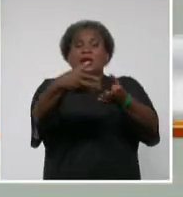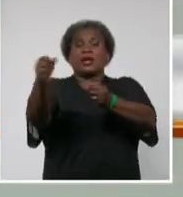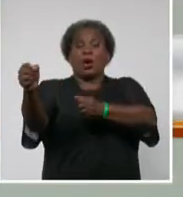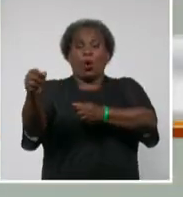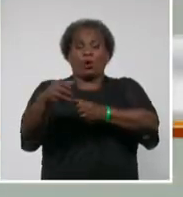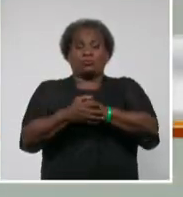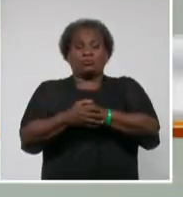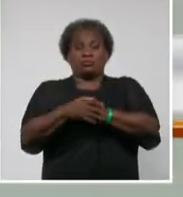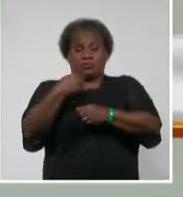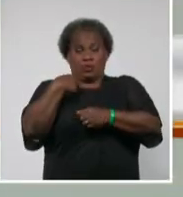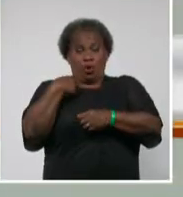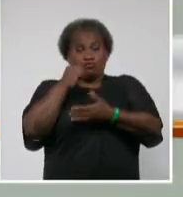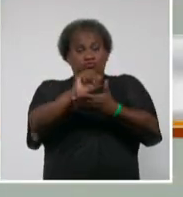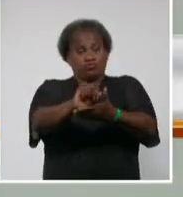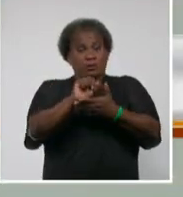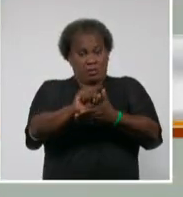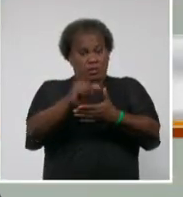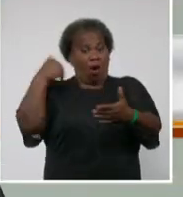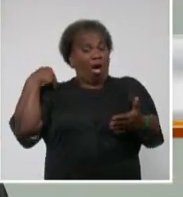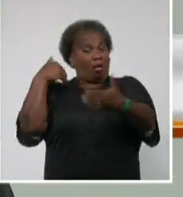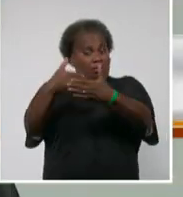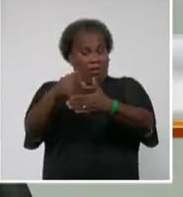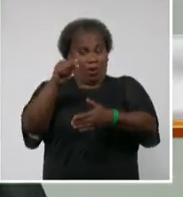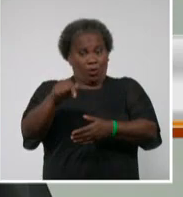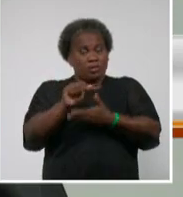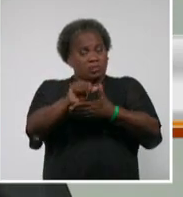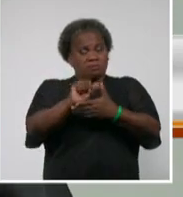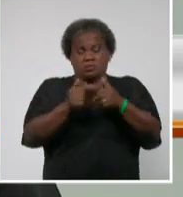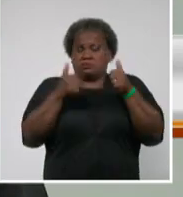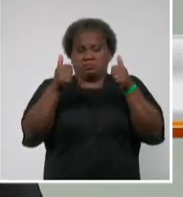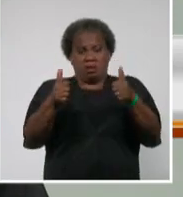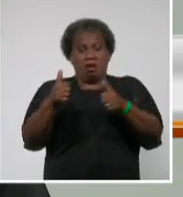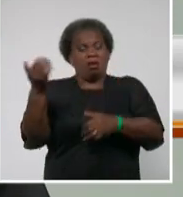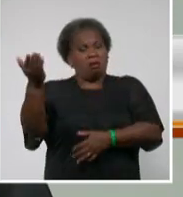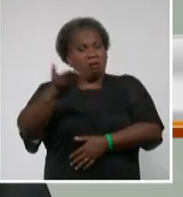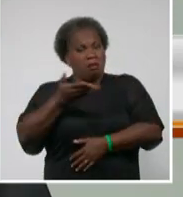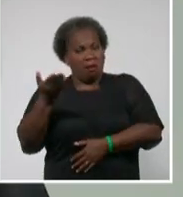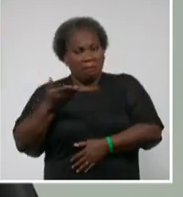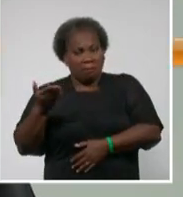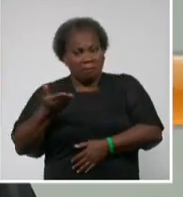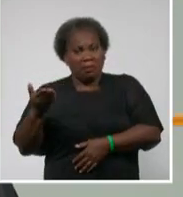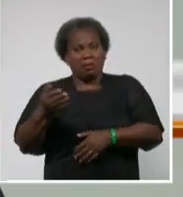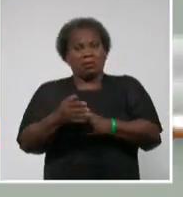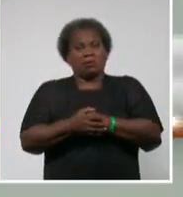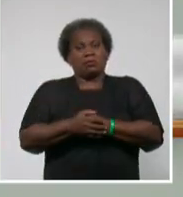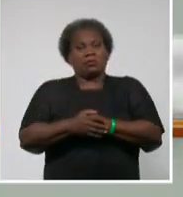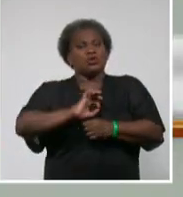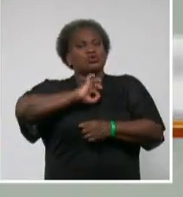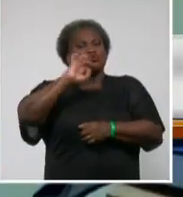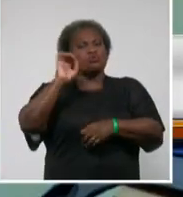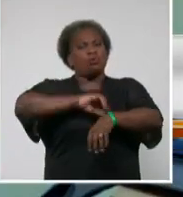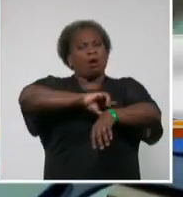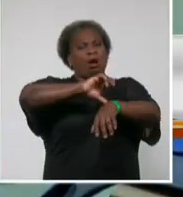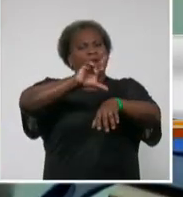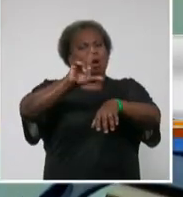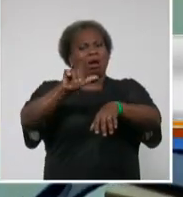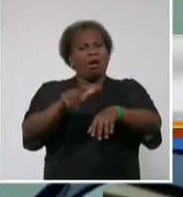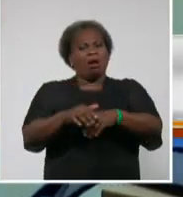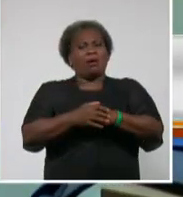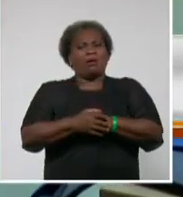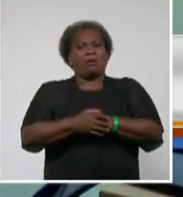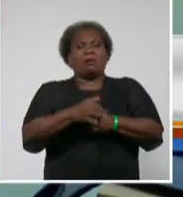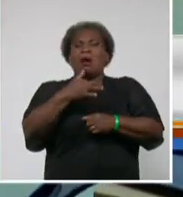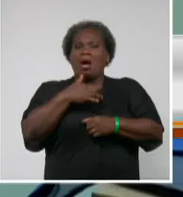el servicio que a veces vengo aquí es de primera. Muy rápido, aquí casi nunca nos demoramos mucho tiempo. Me